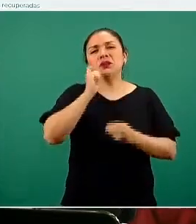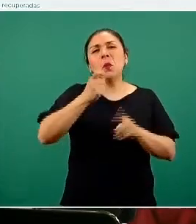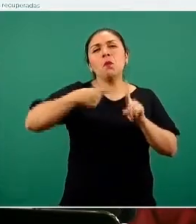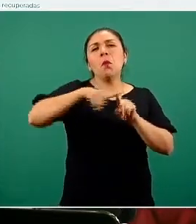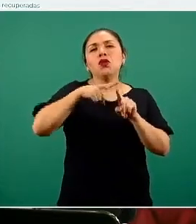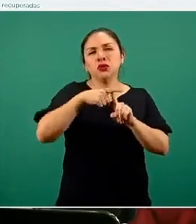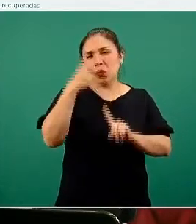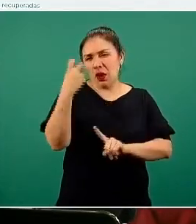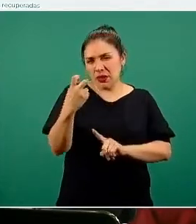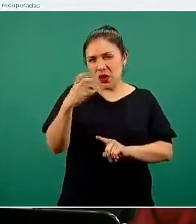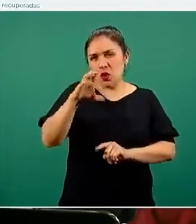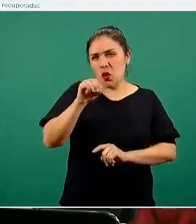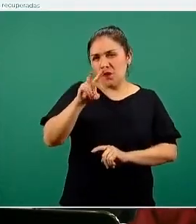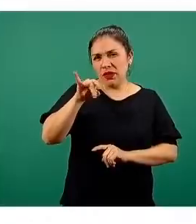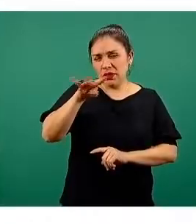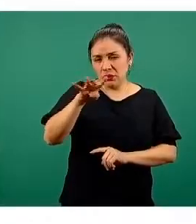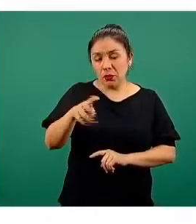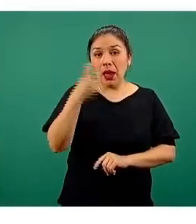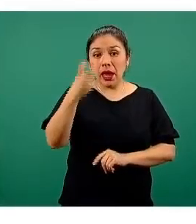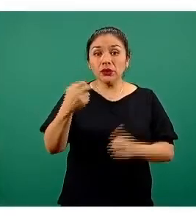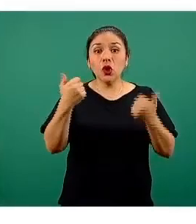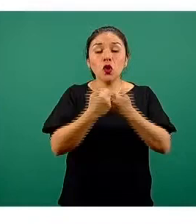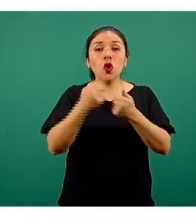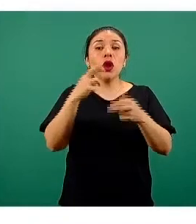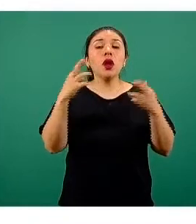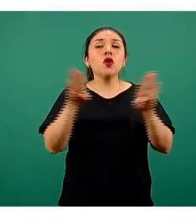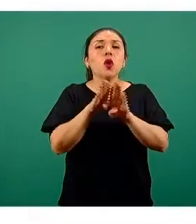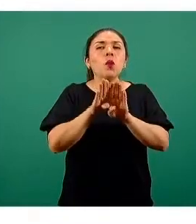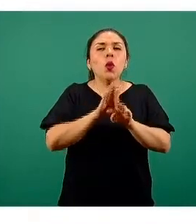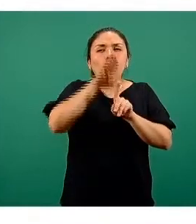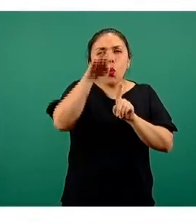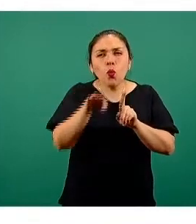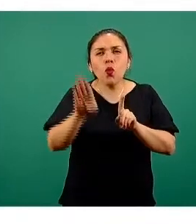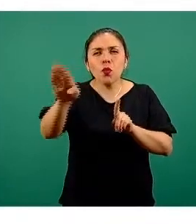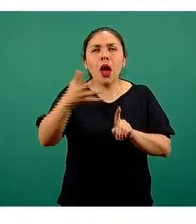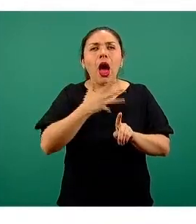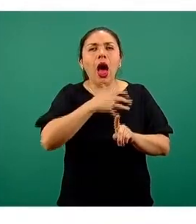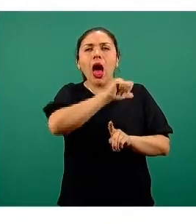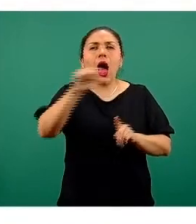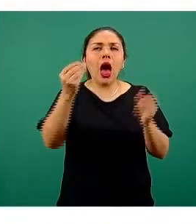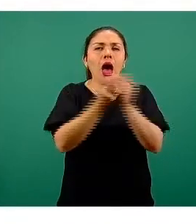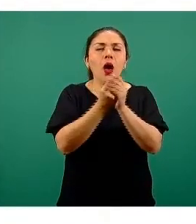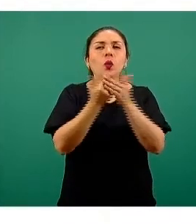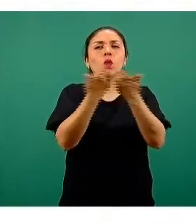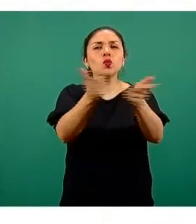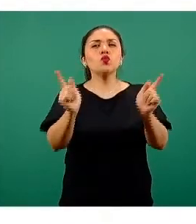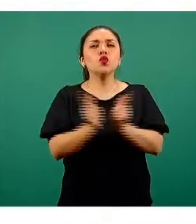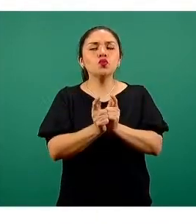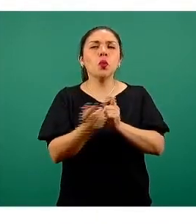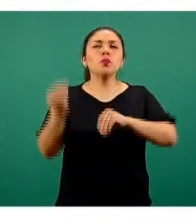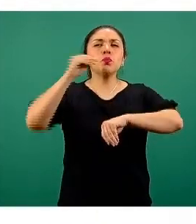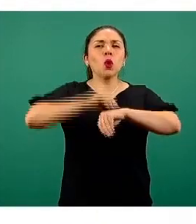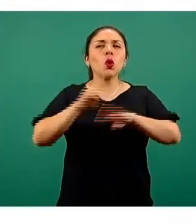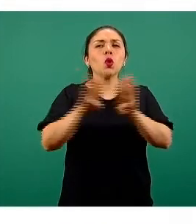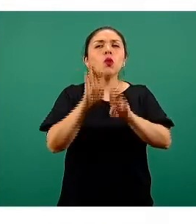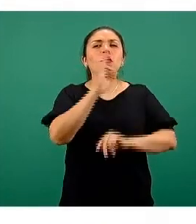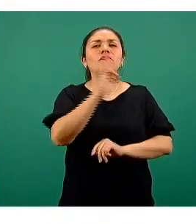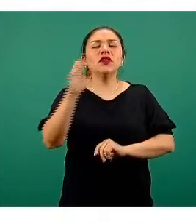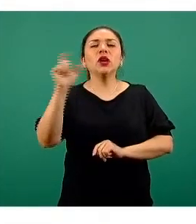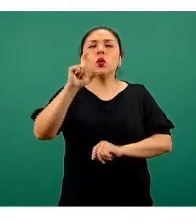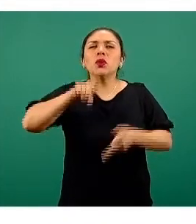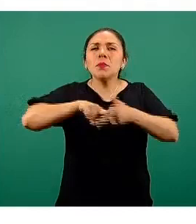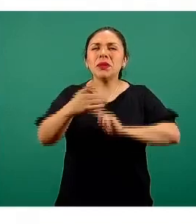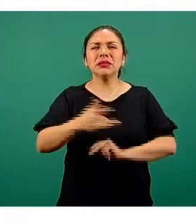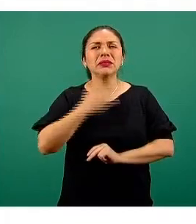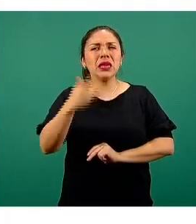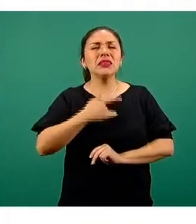y a través de la representación de la curva que los agrupa y los coloca por la fecha de inicio de